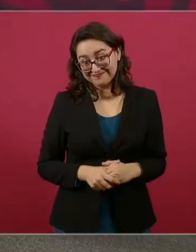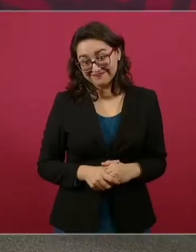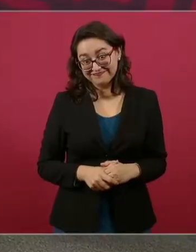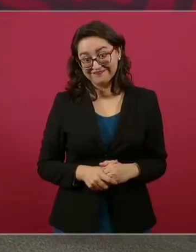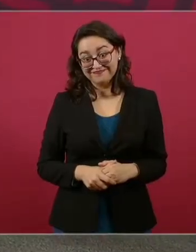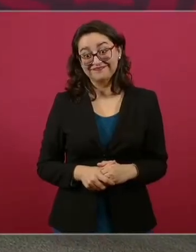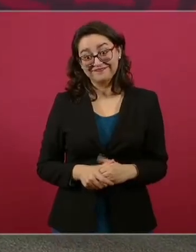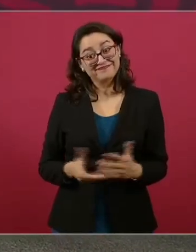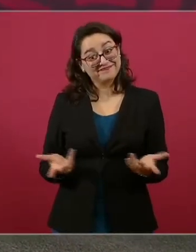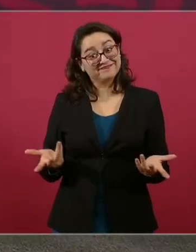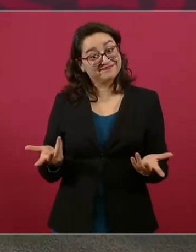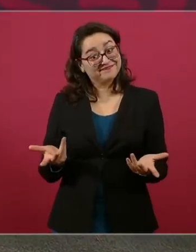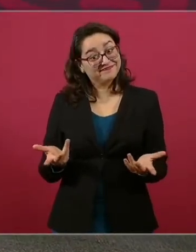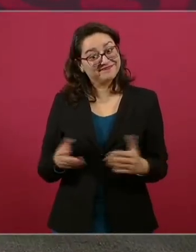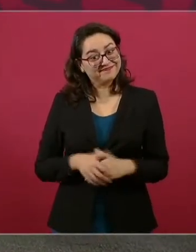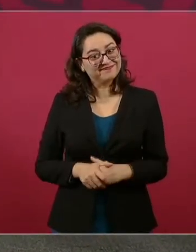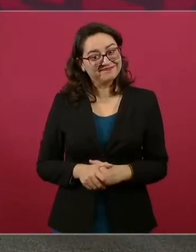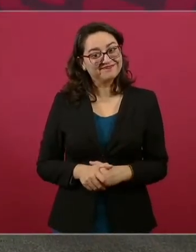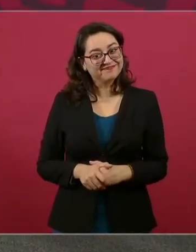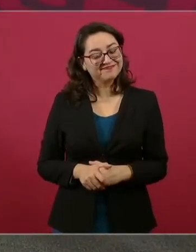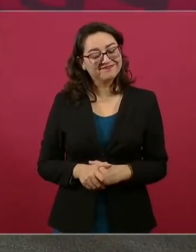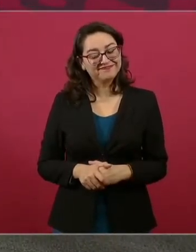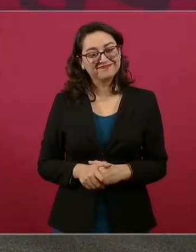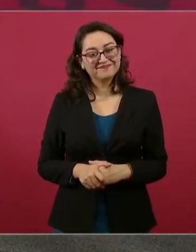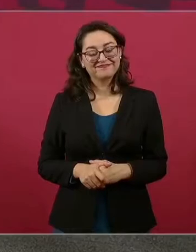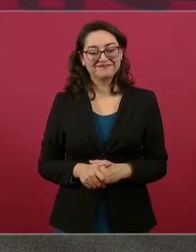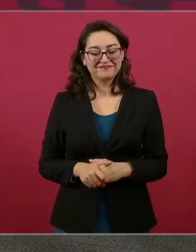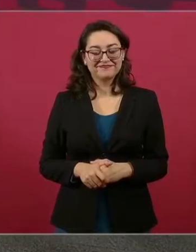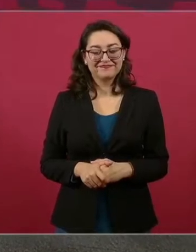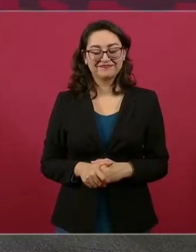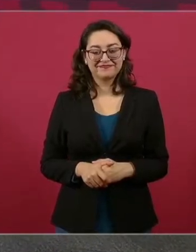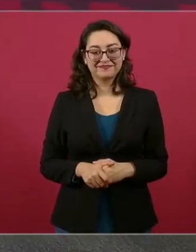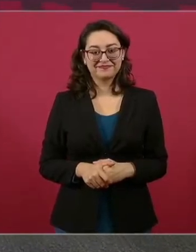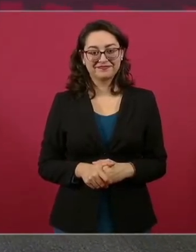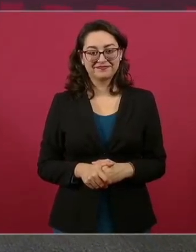Así es, o sea, es que…